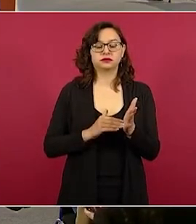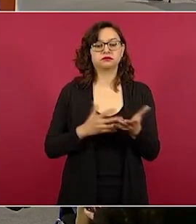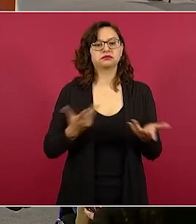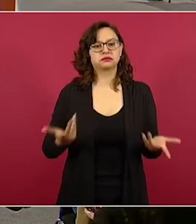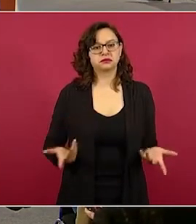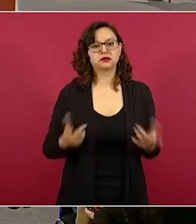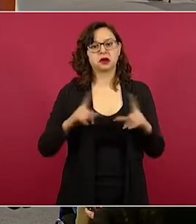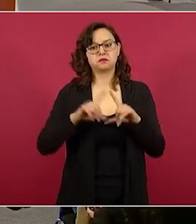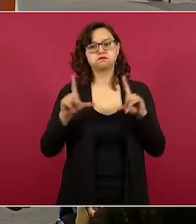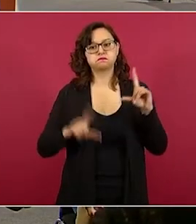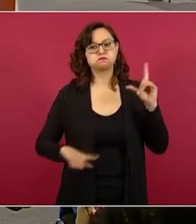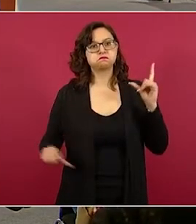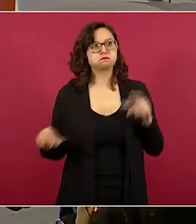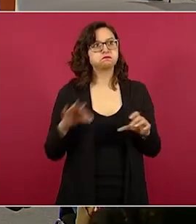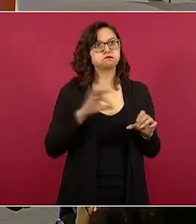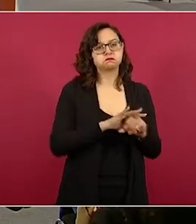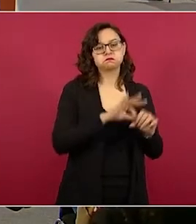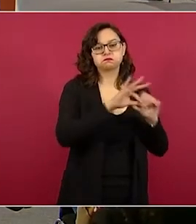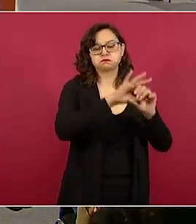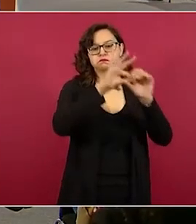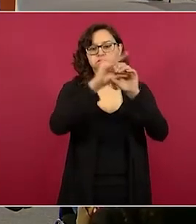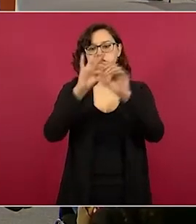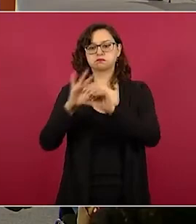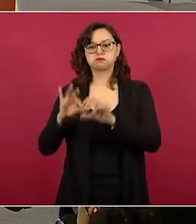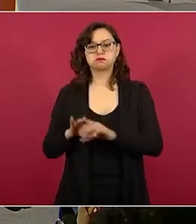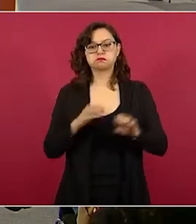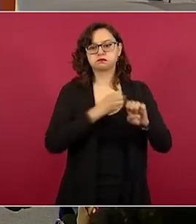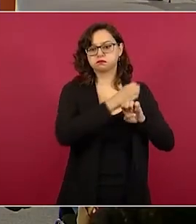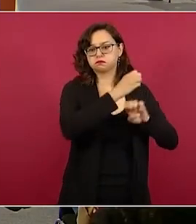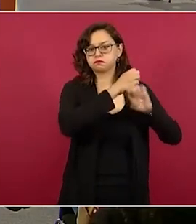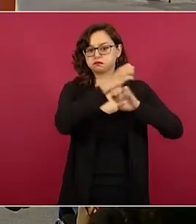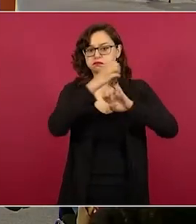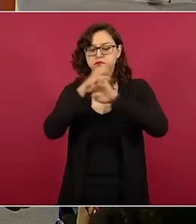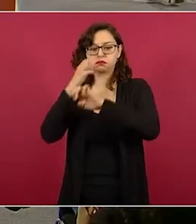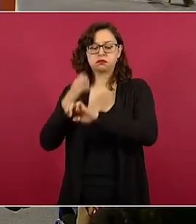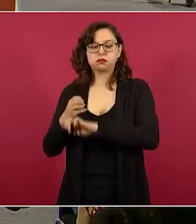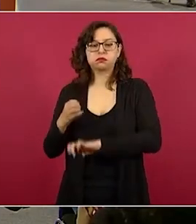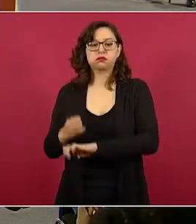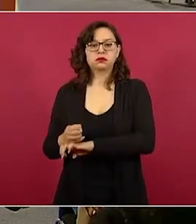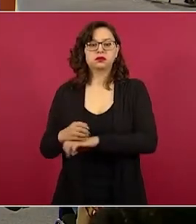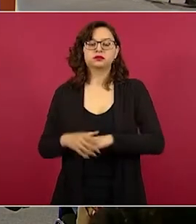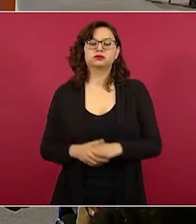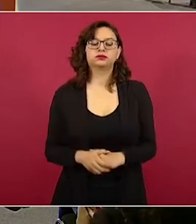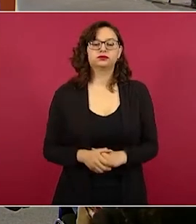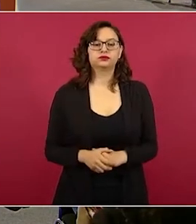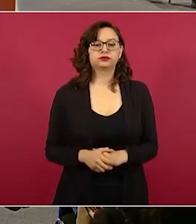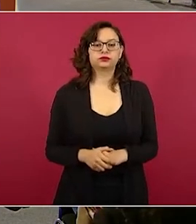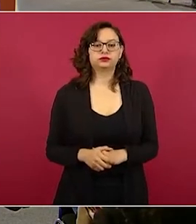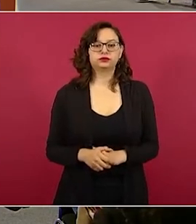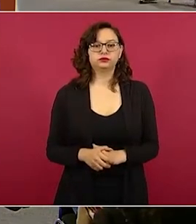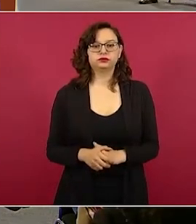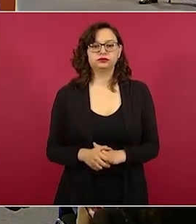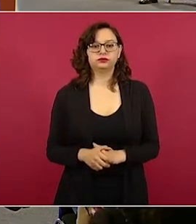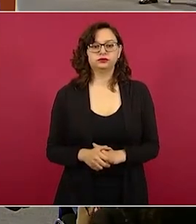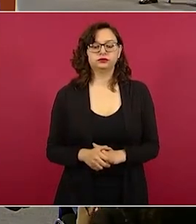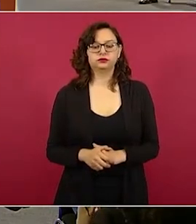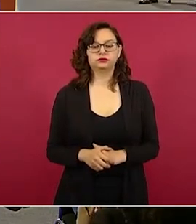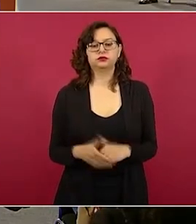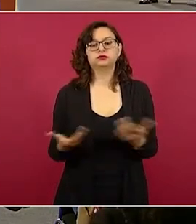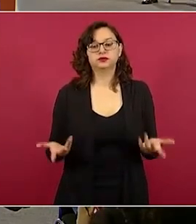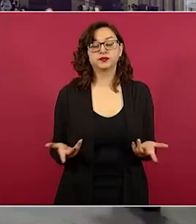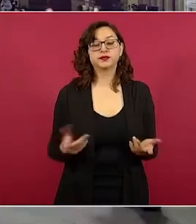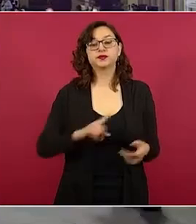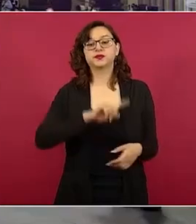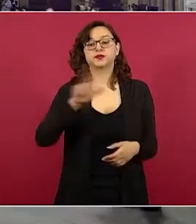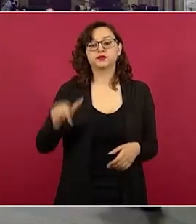votar los estados. Y ya vemos unas fotos,